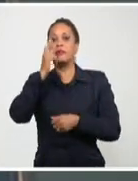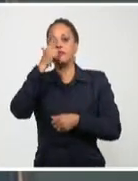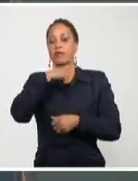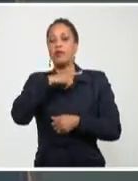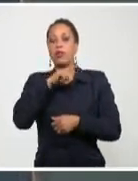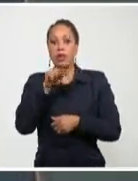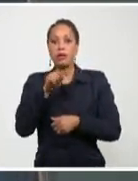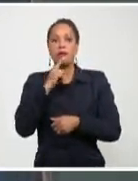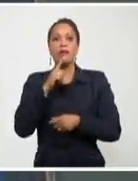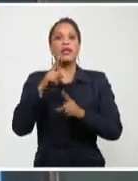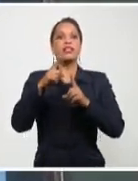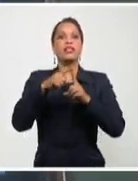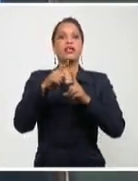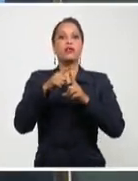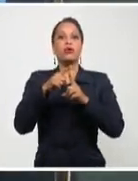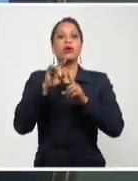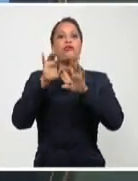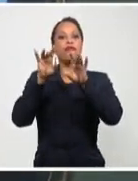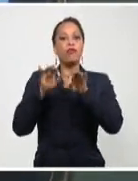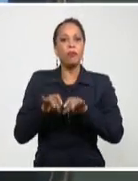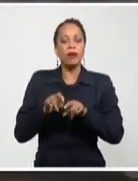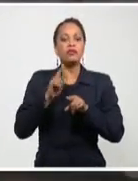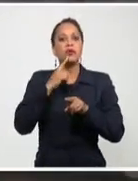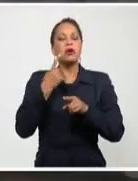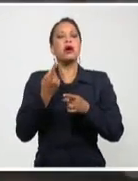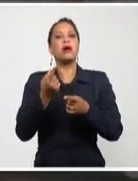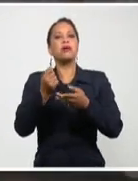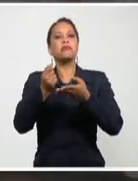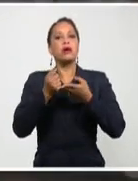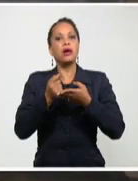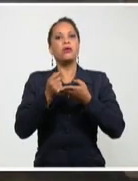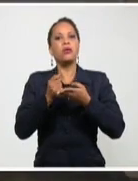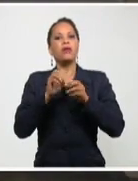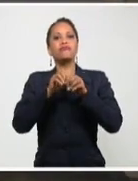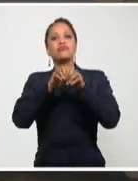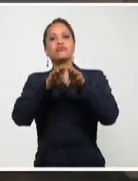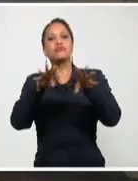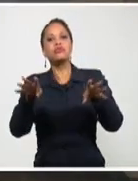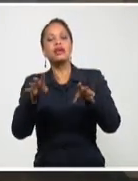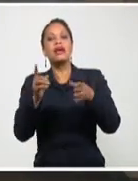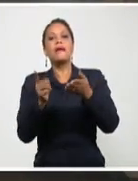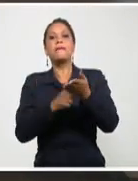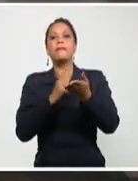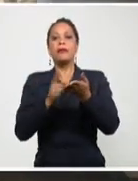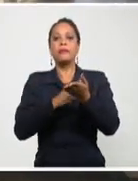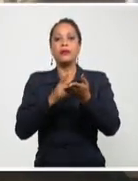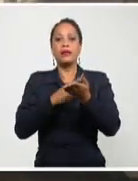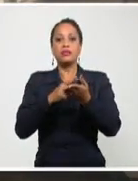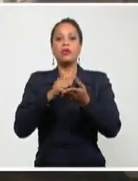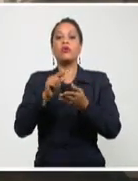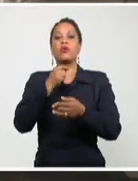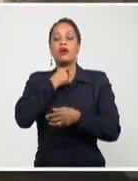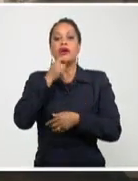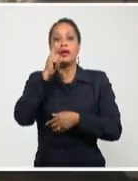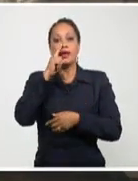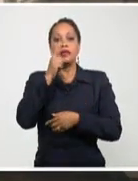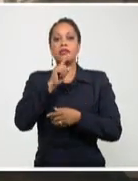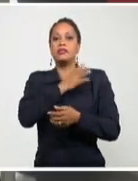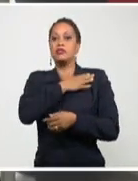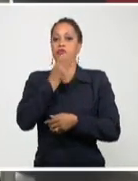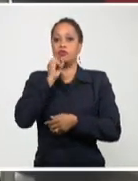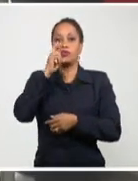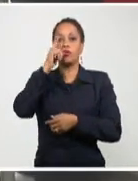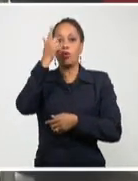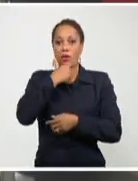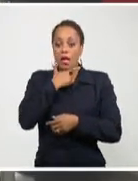de la información para la defensa, CETIT, han extendido el uso de la plataforma en zona a unos 200 establecimientos comerciales, entre